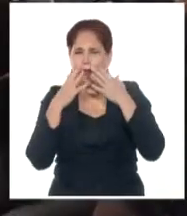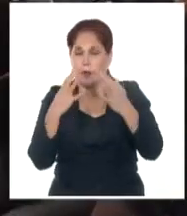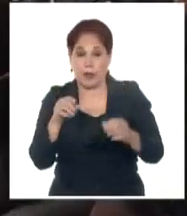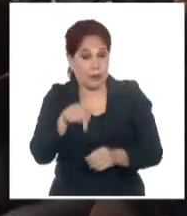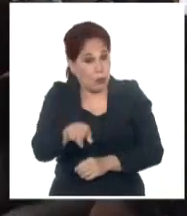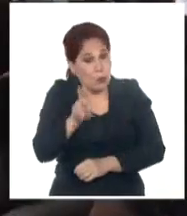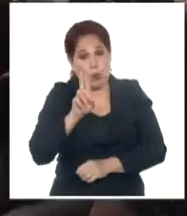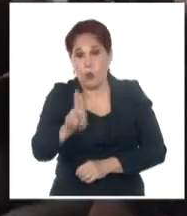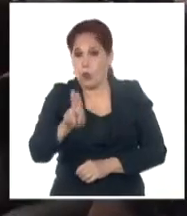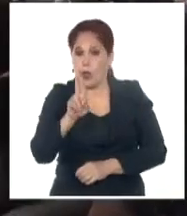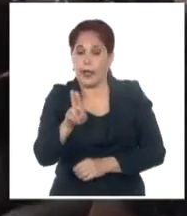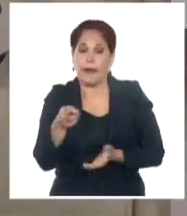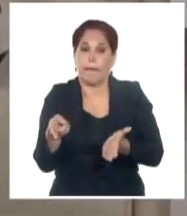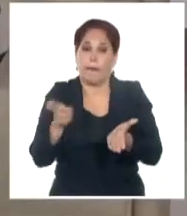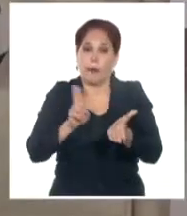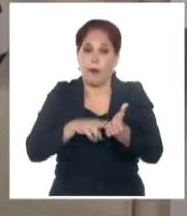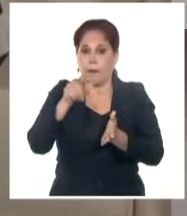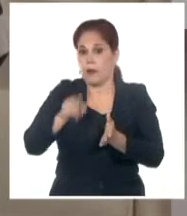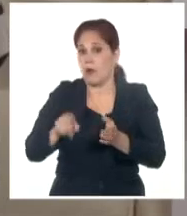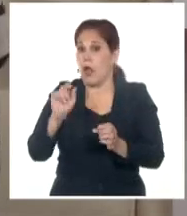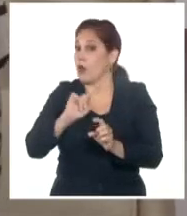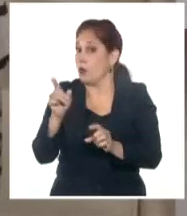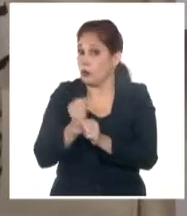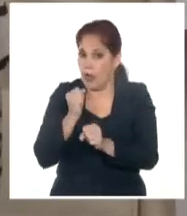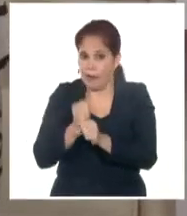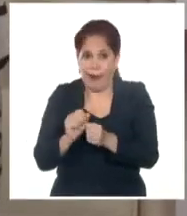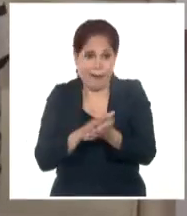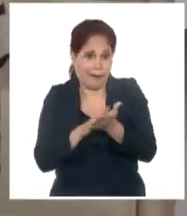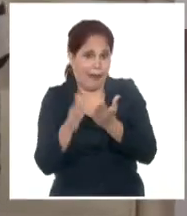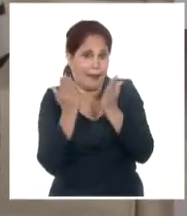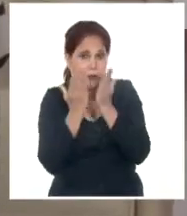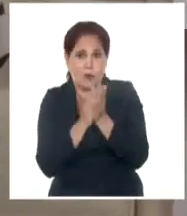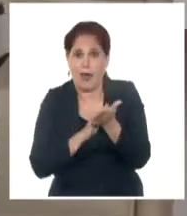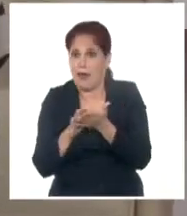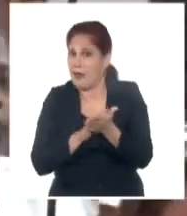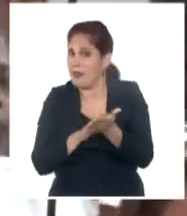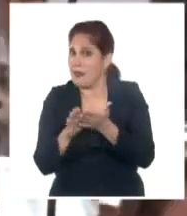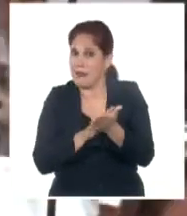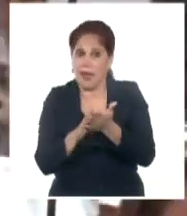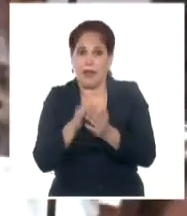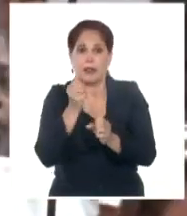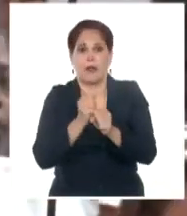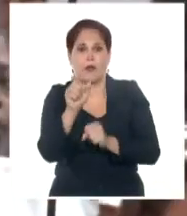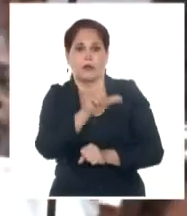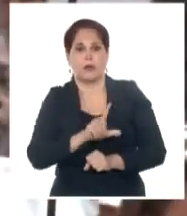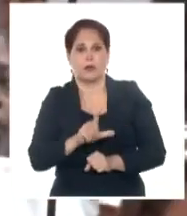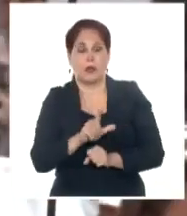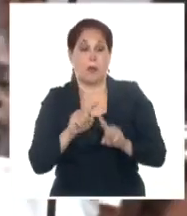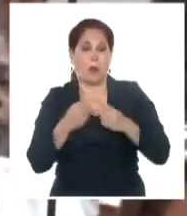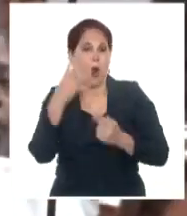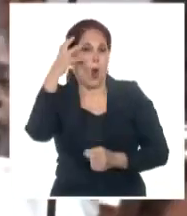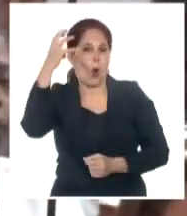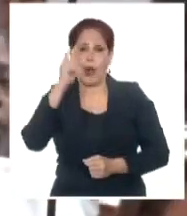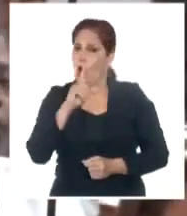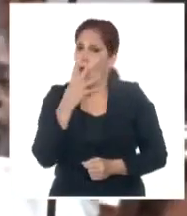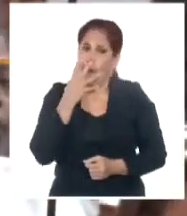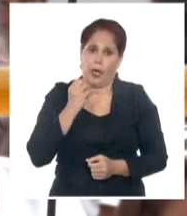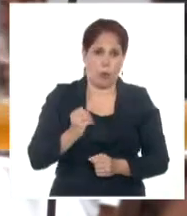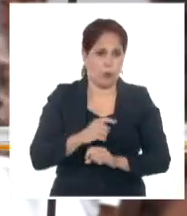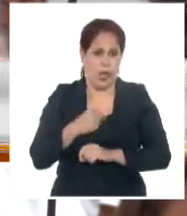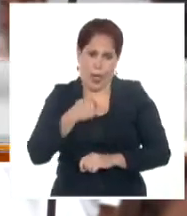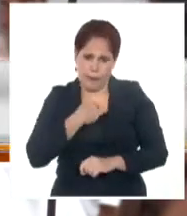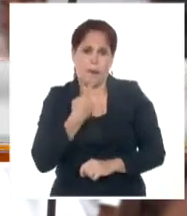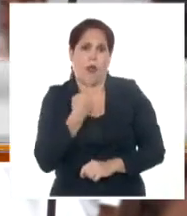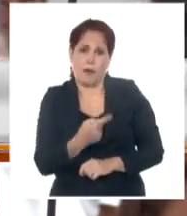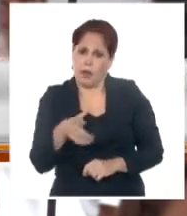urge incorporar a los desvinculados del estudio y el trabajo. Nadie quiere trabajar en el sector estatal y es un problema. Y te lo dicen, me lo dicen